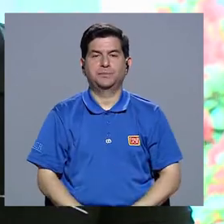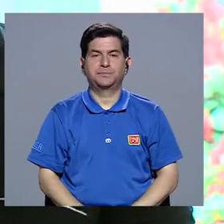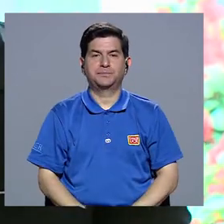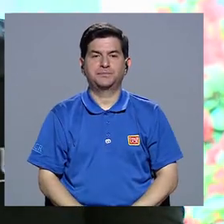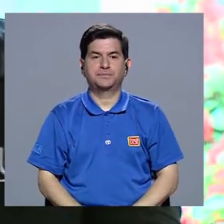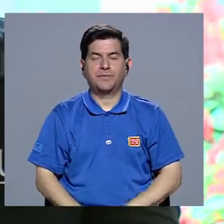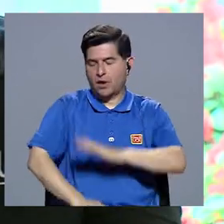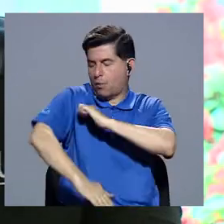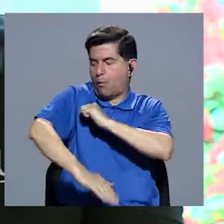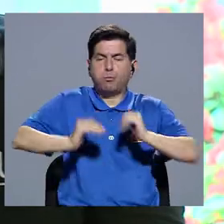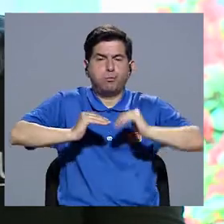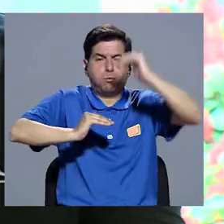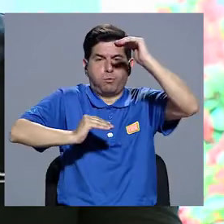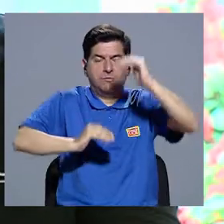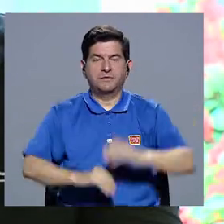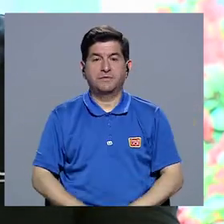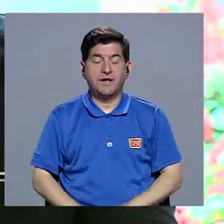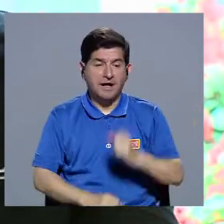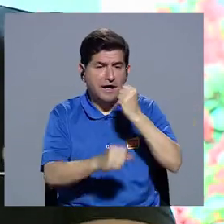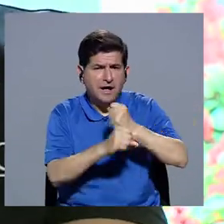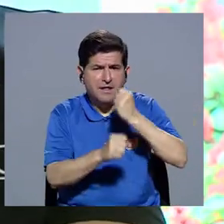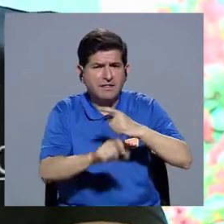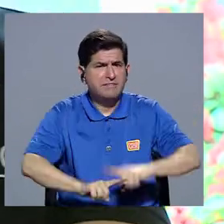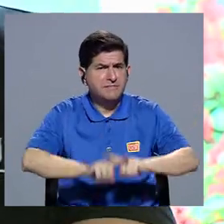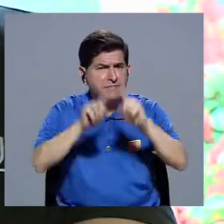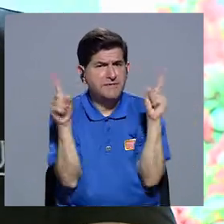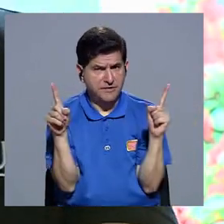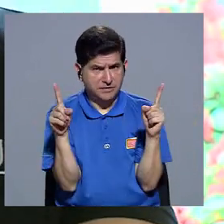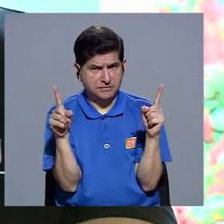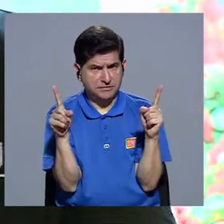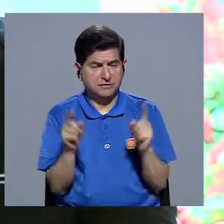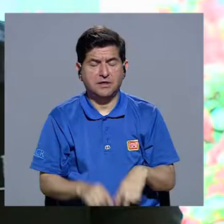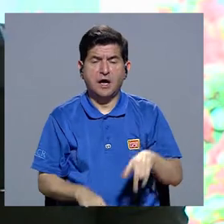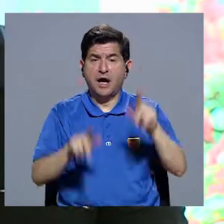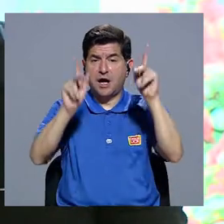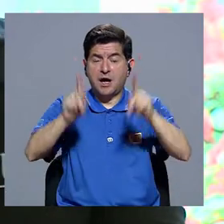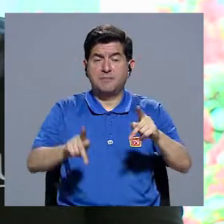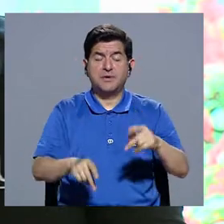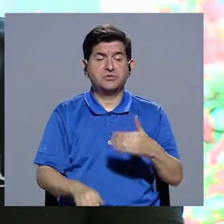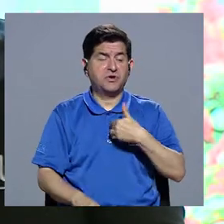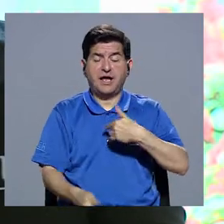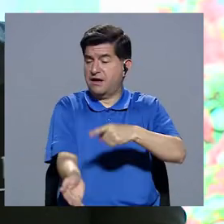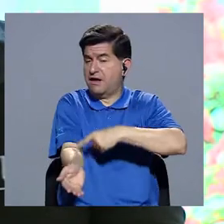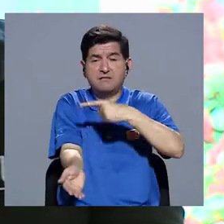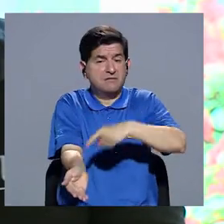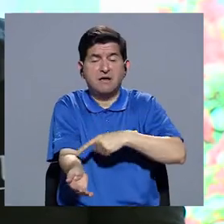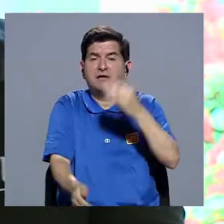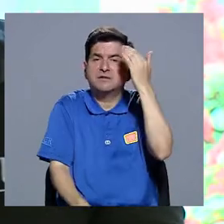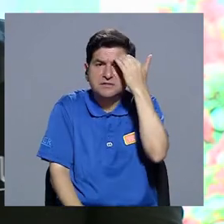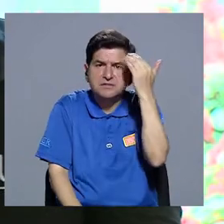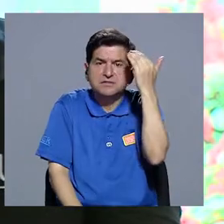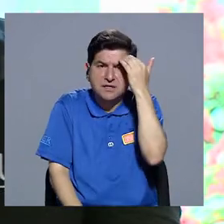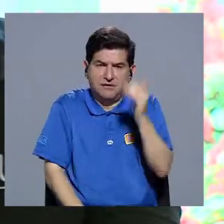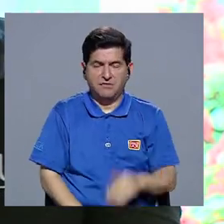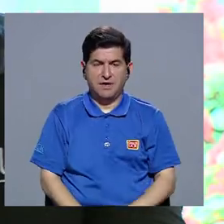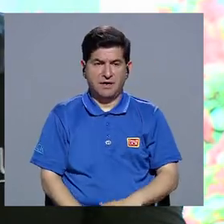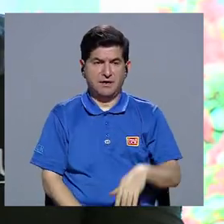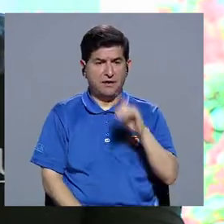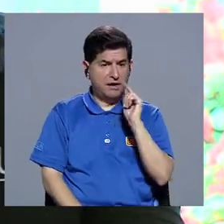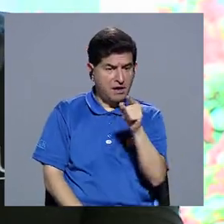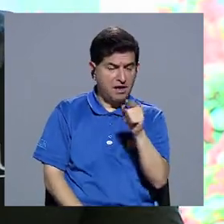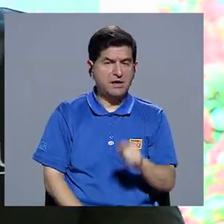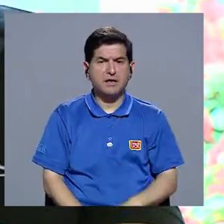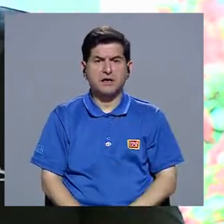hipertensión arterial, pues debería trabajarse diferente que una persona con diabetes, porque se sabe que tienen sus